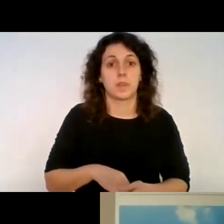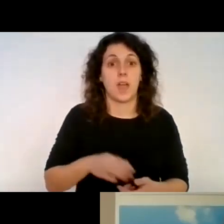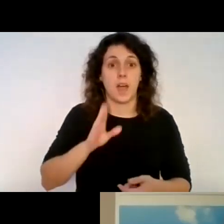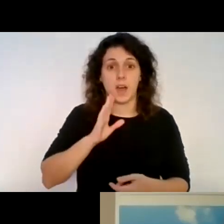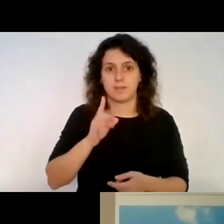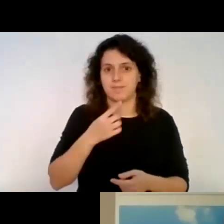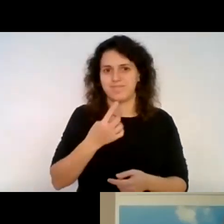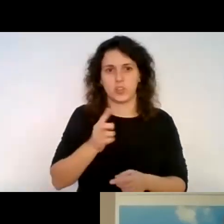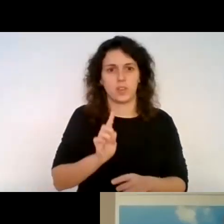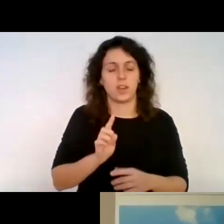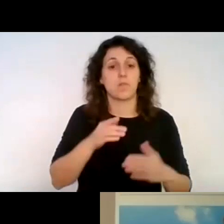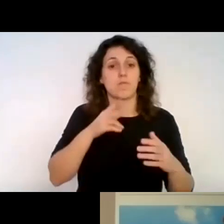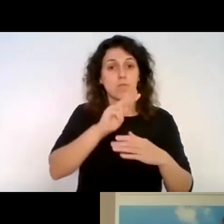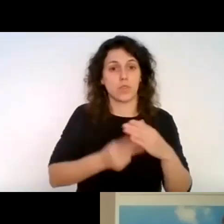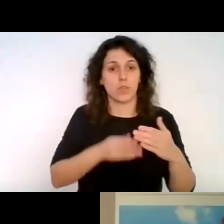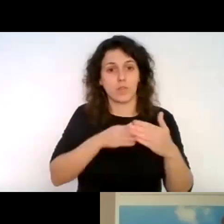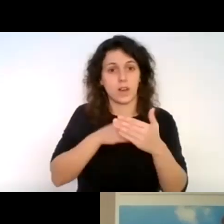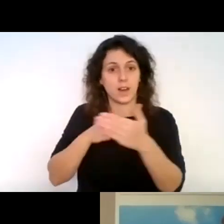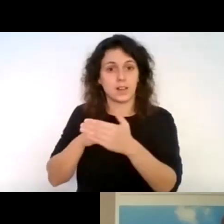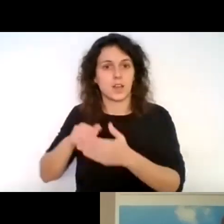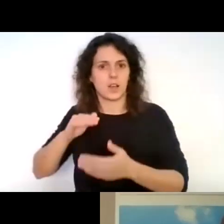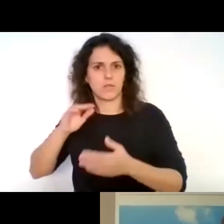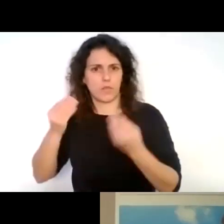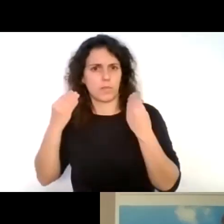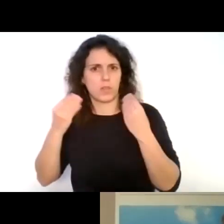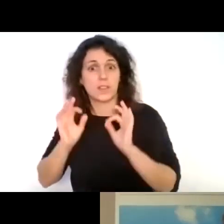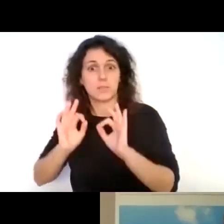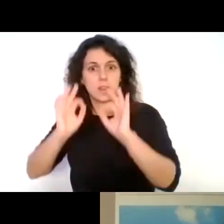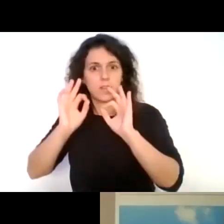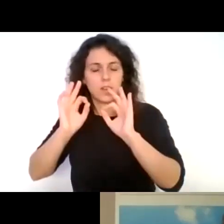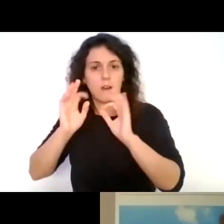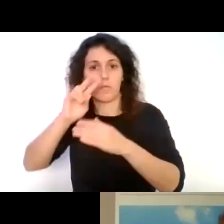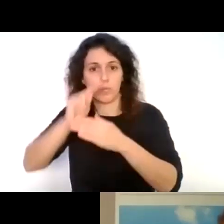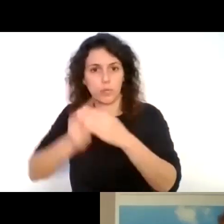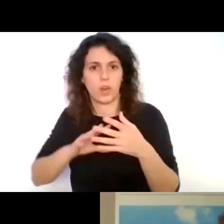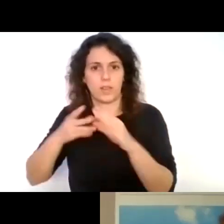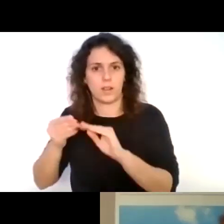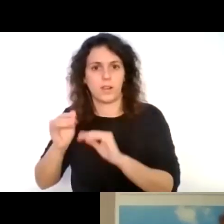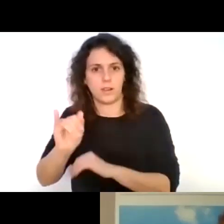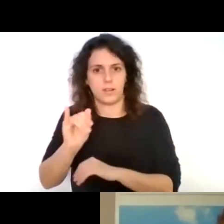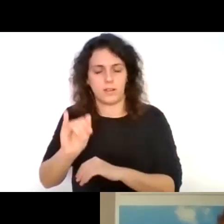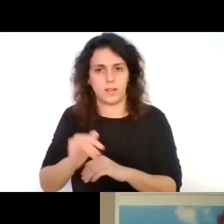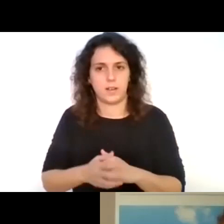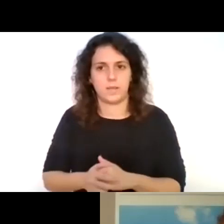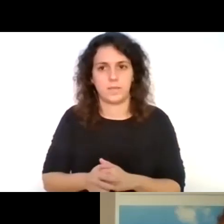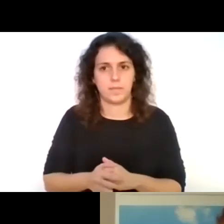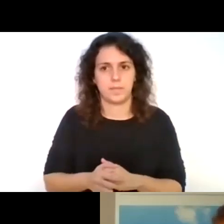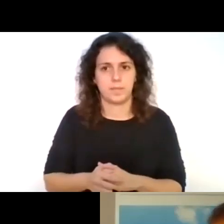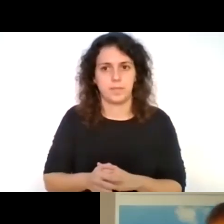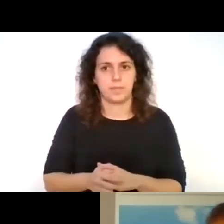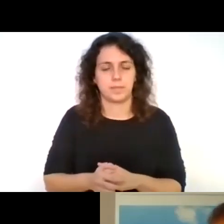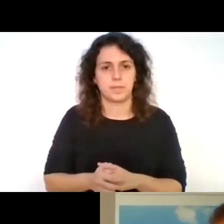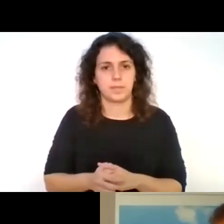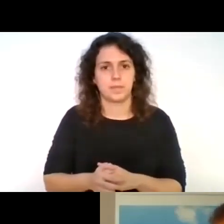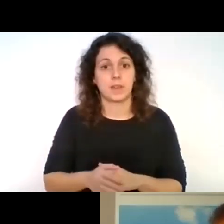instructores tienen todos esta capacitación específica en buceo adaptado y están